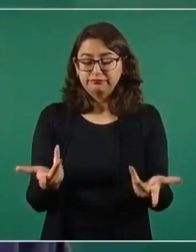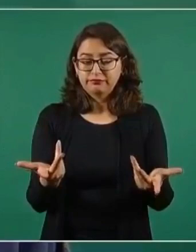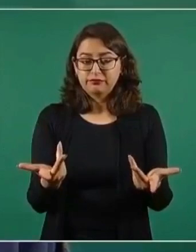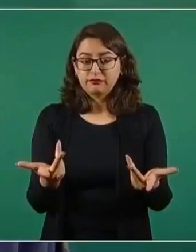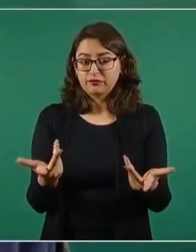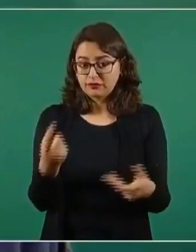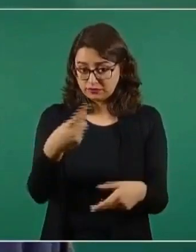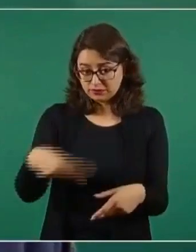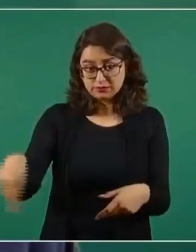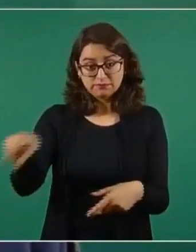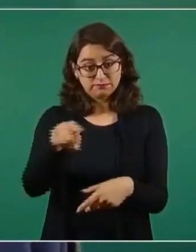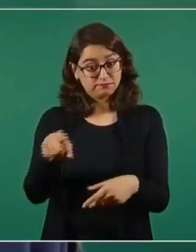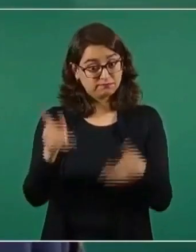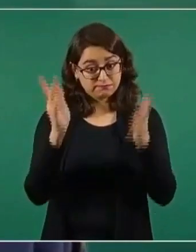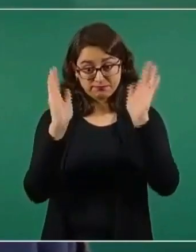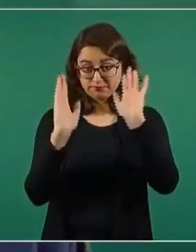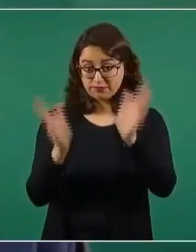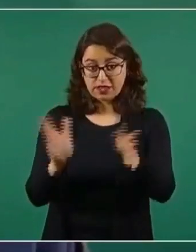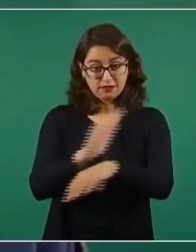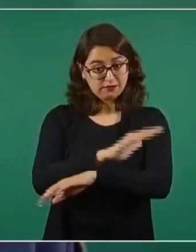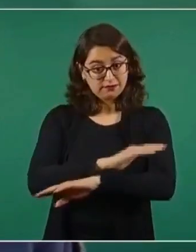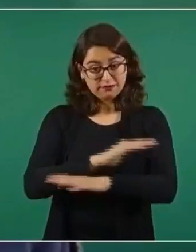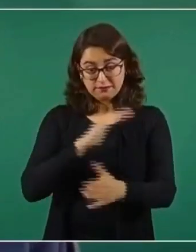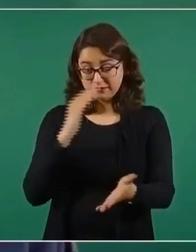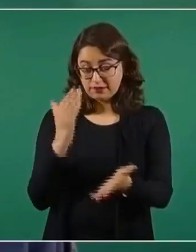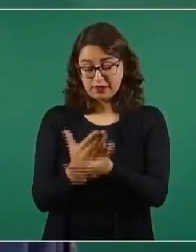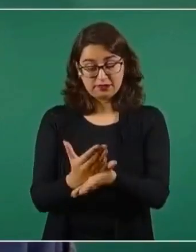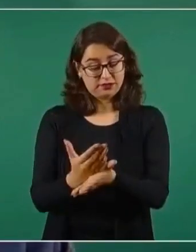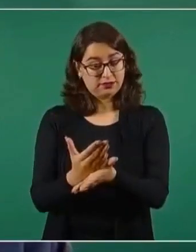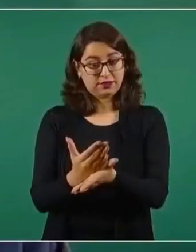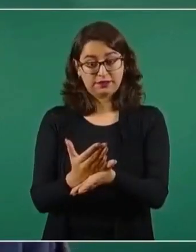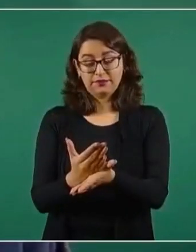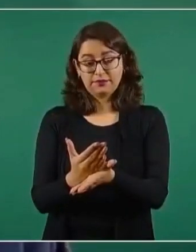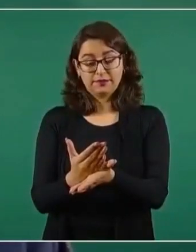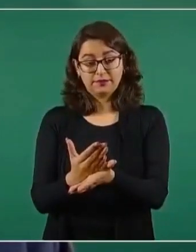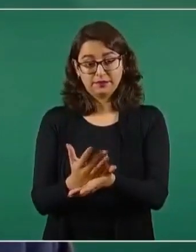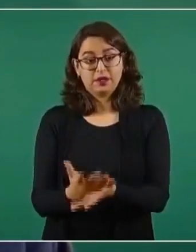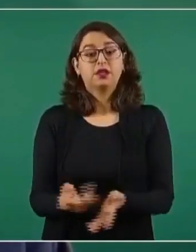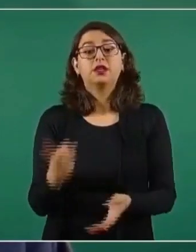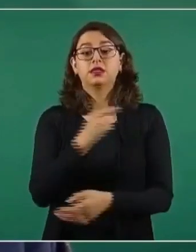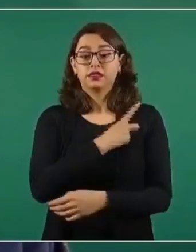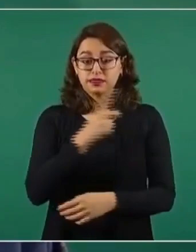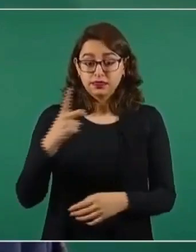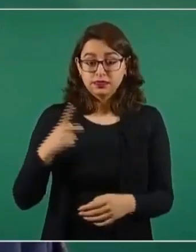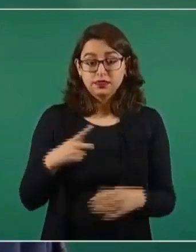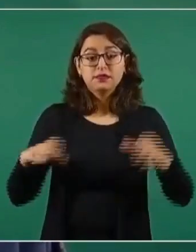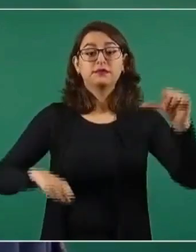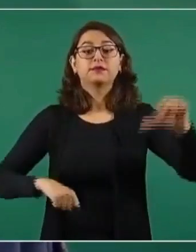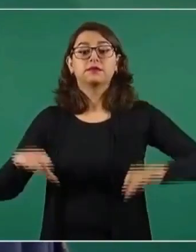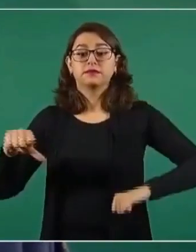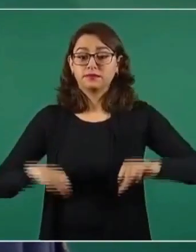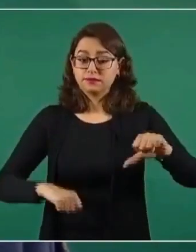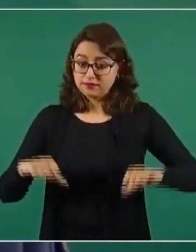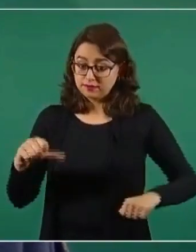ya tenemos que regresar a la normalidad,